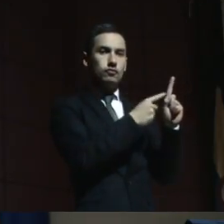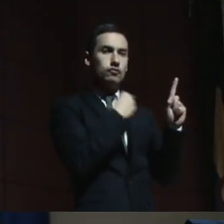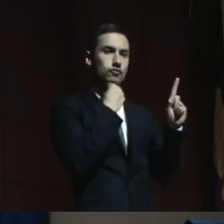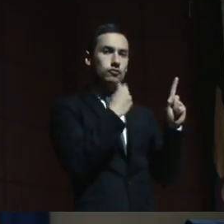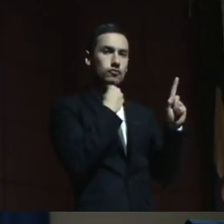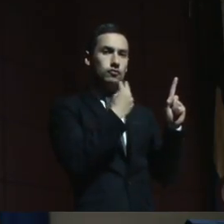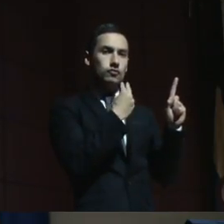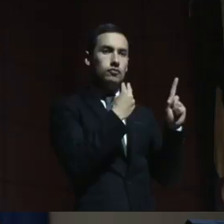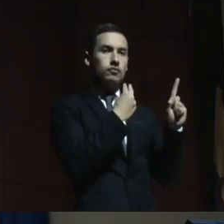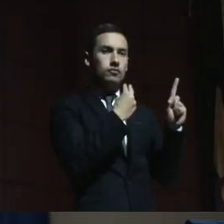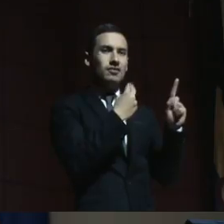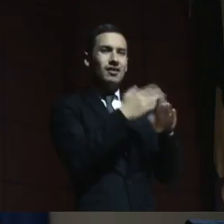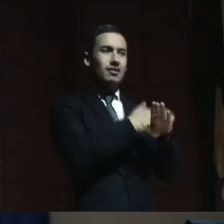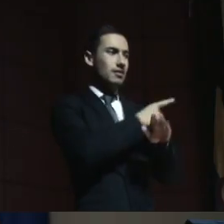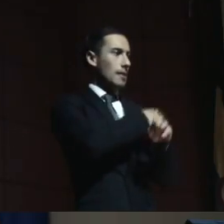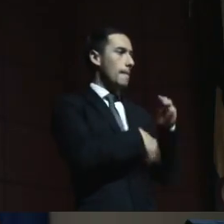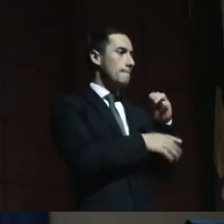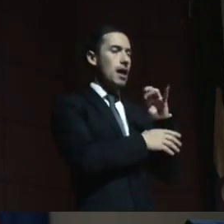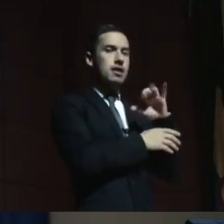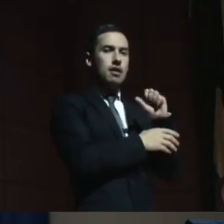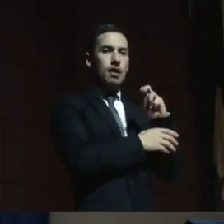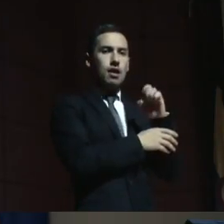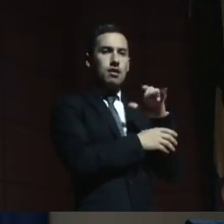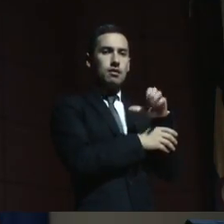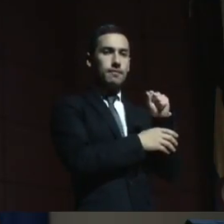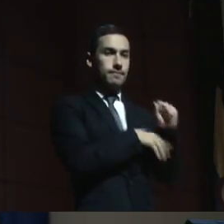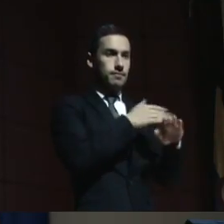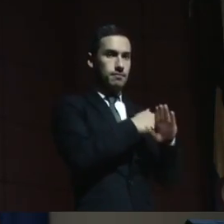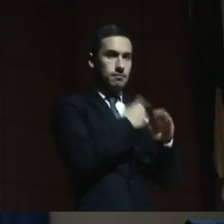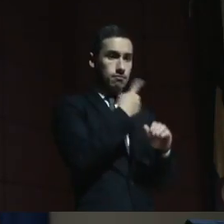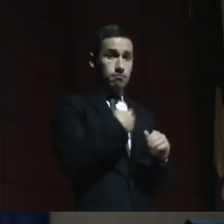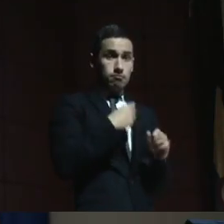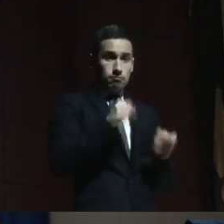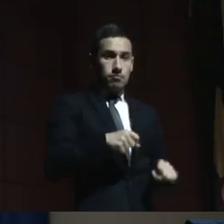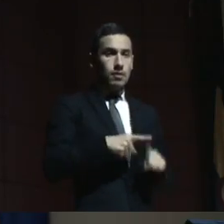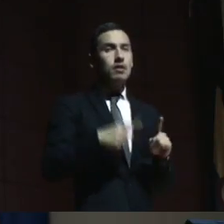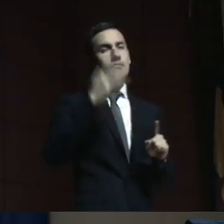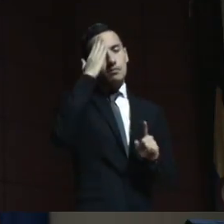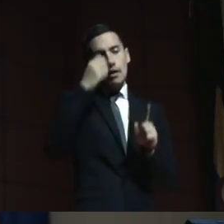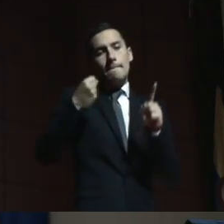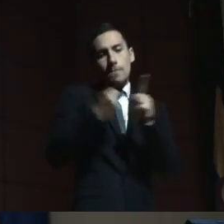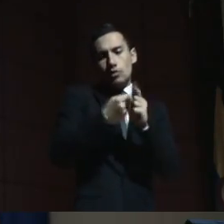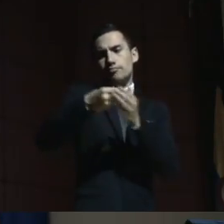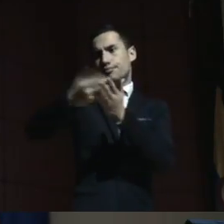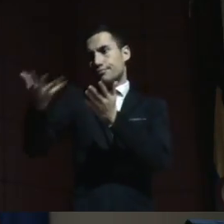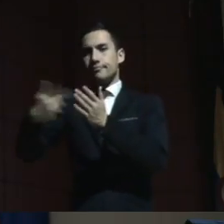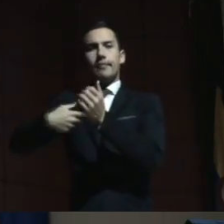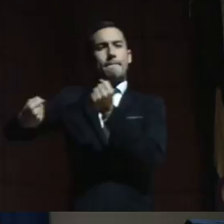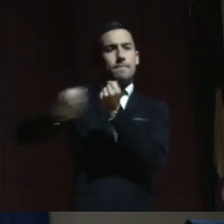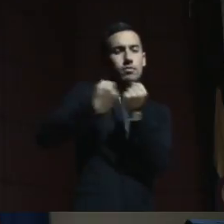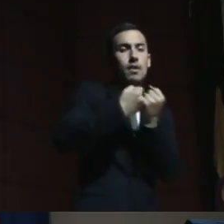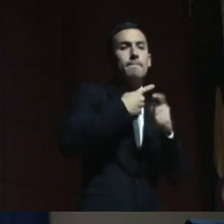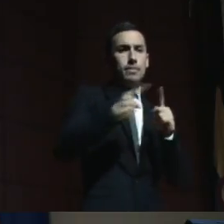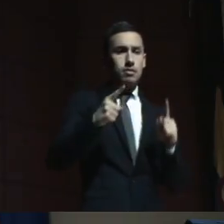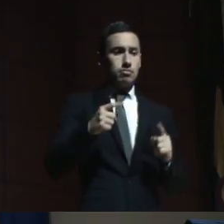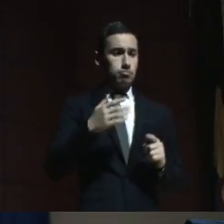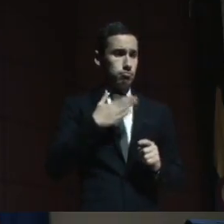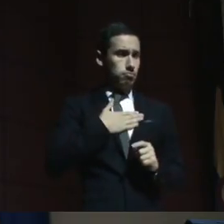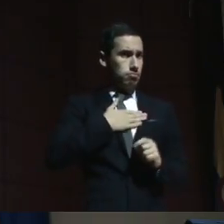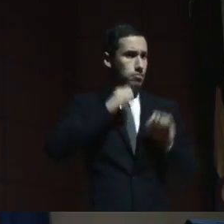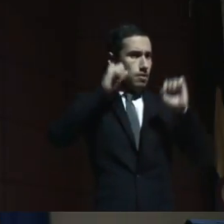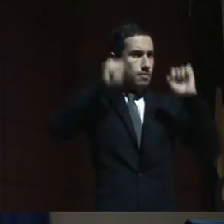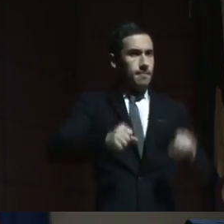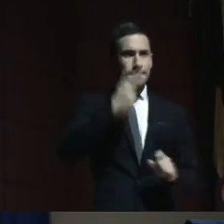nos lo explicaba María Angélica, así requieran de mayores apoyos para tomar sus decisiones. Todos podemos decir